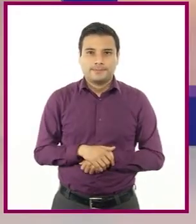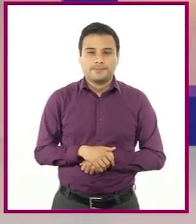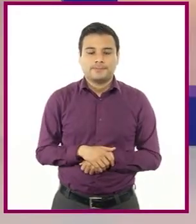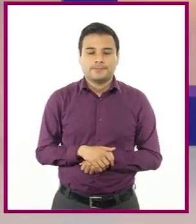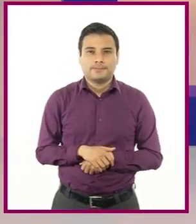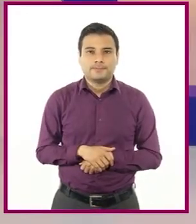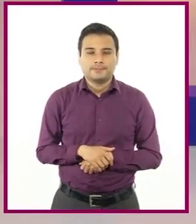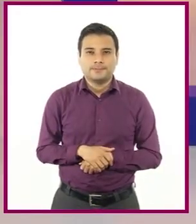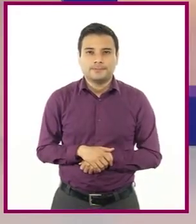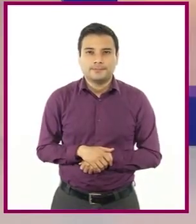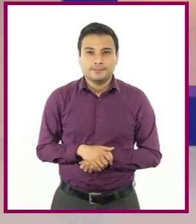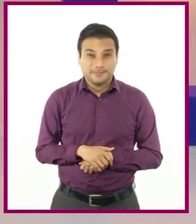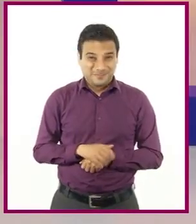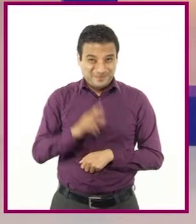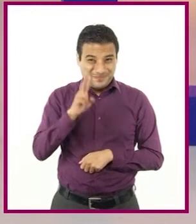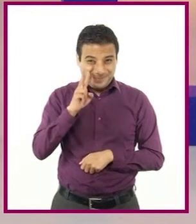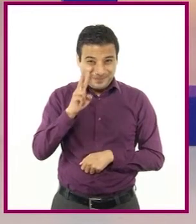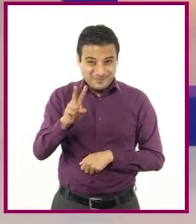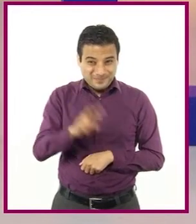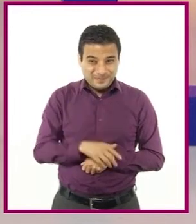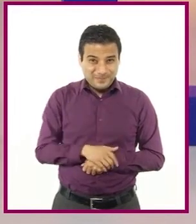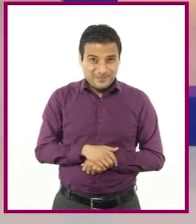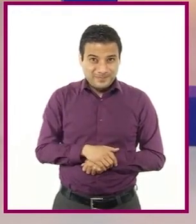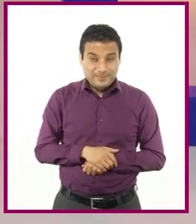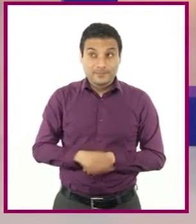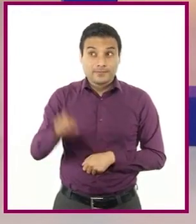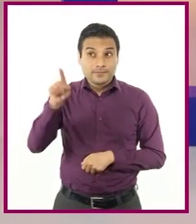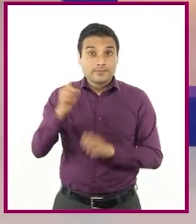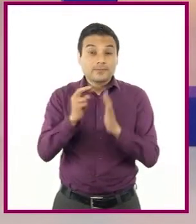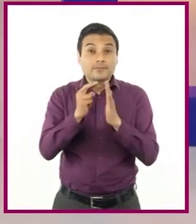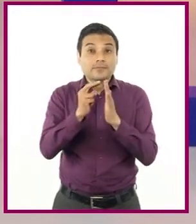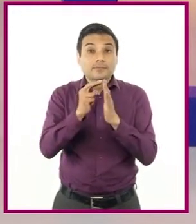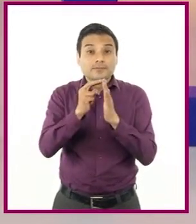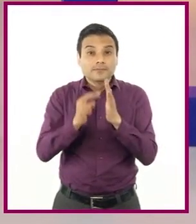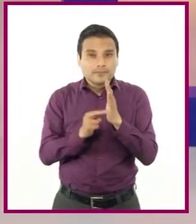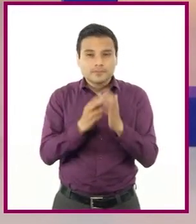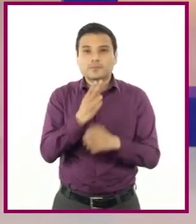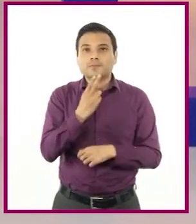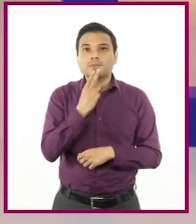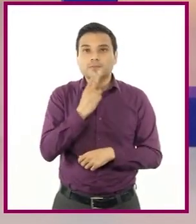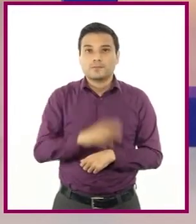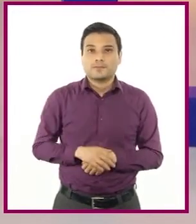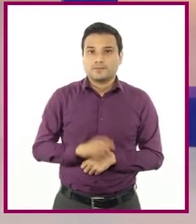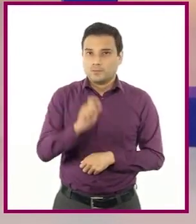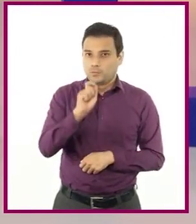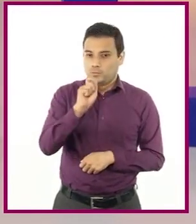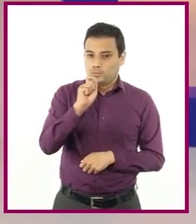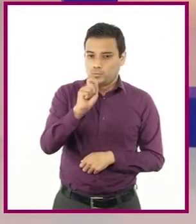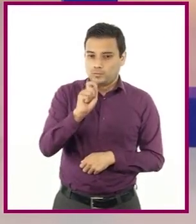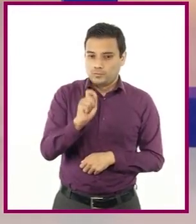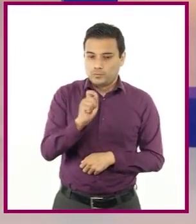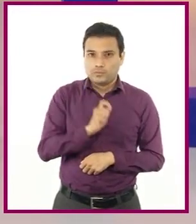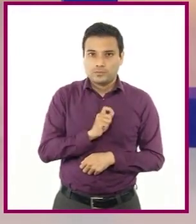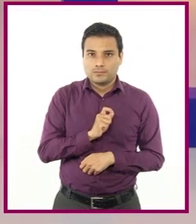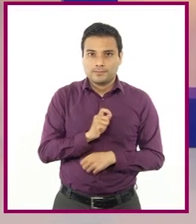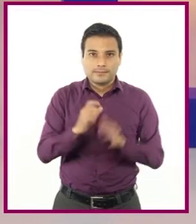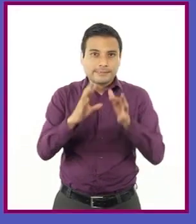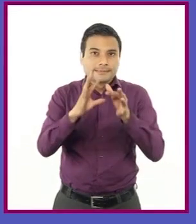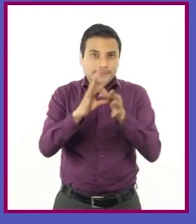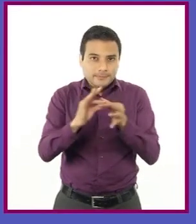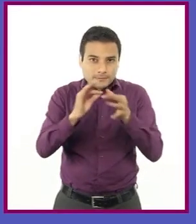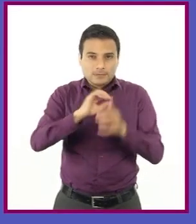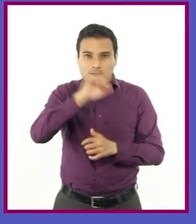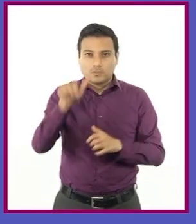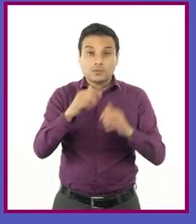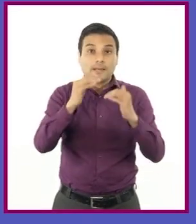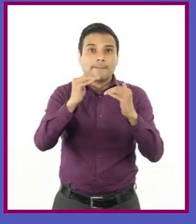Como podemos observar, en esta regla se hace uso de los dos puntos para enfatizar. Lo que sigue a continuación.